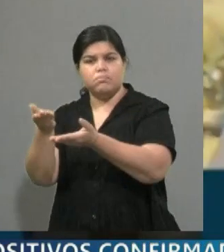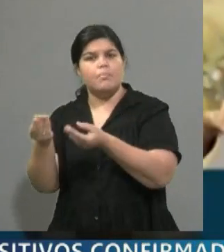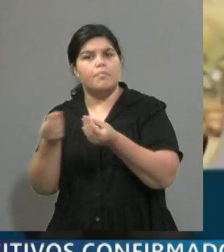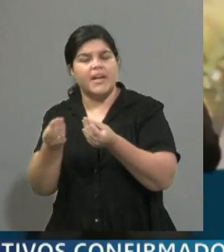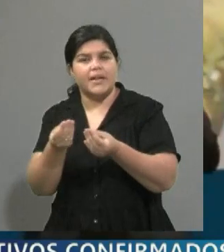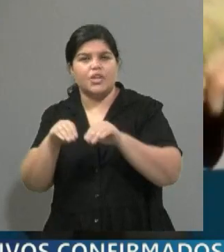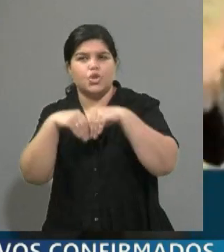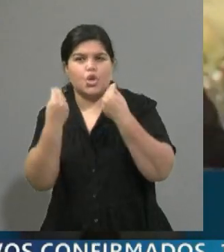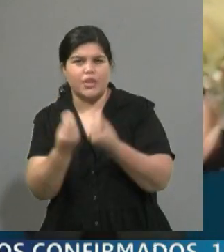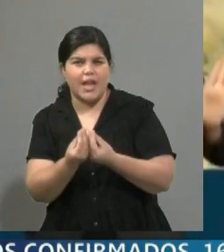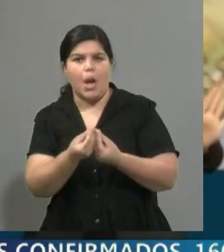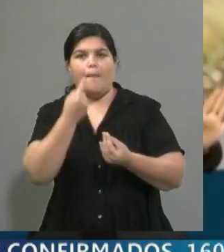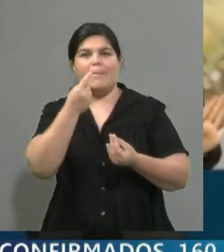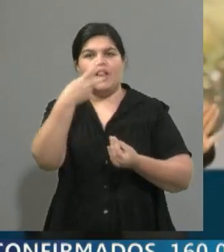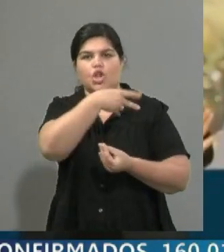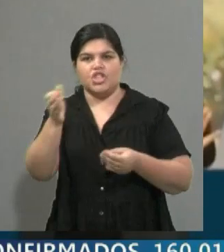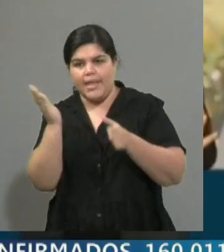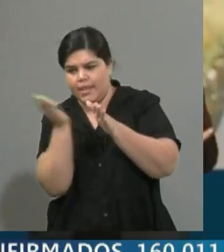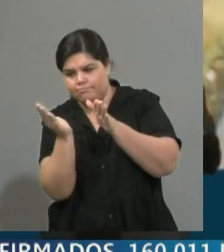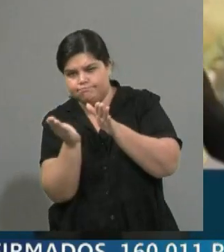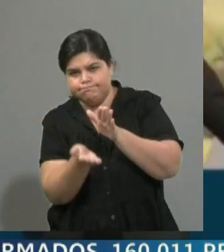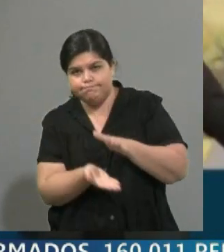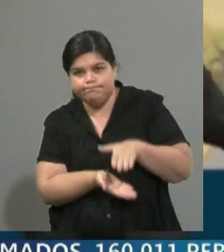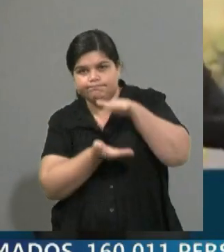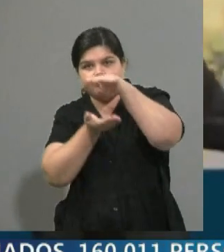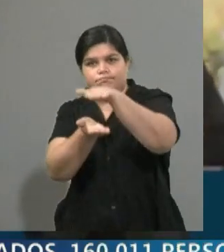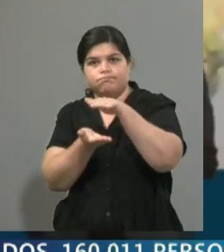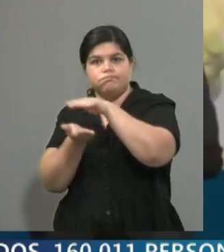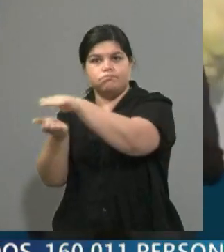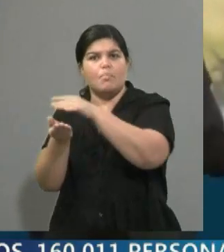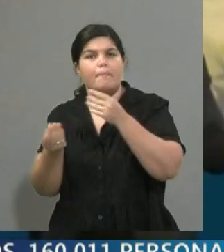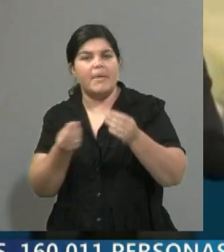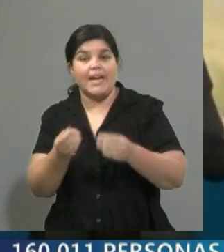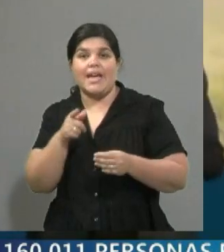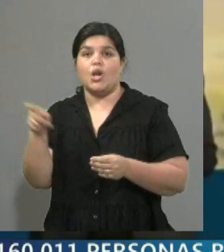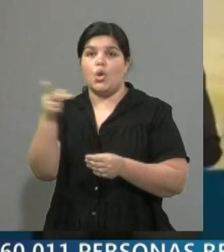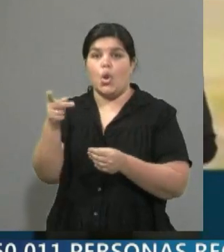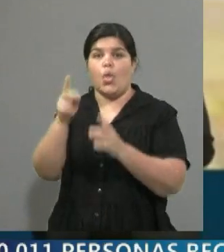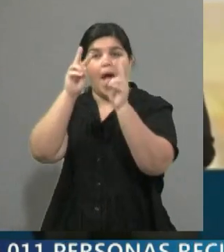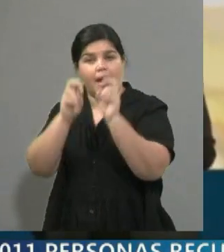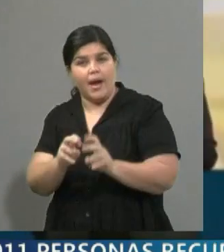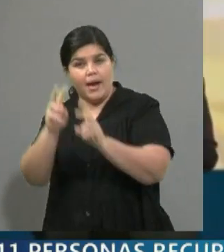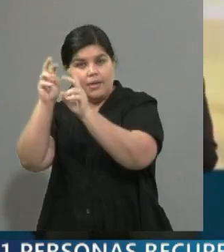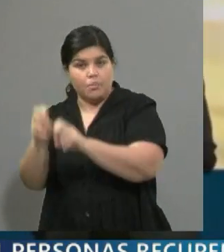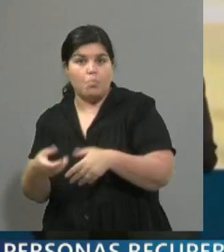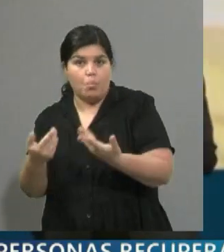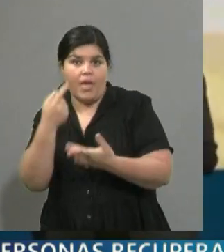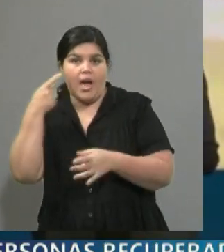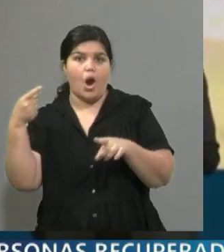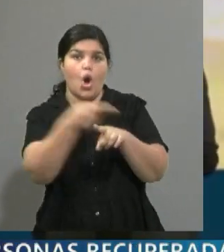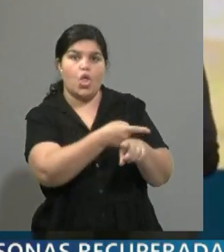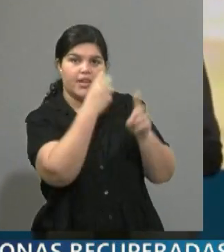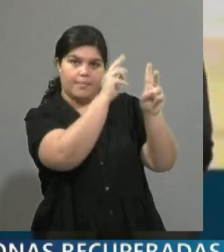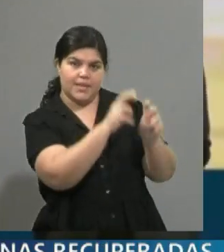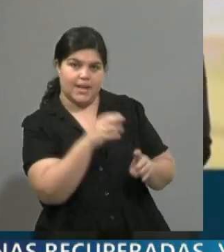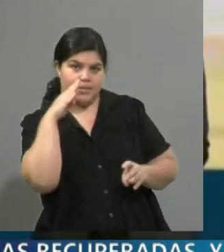1.200 páginas, para ver si hacen un pedido ya definitivo de empezar a investigarlo. Recordemos que Jair